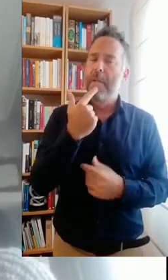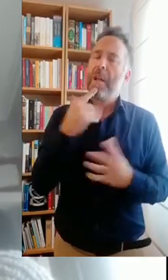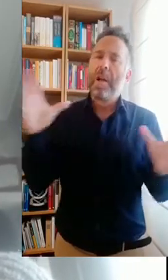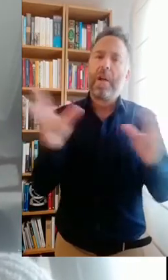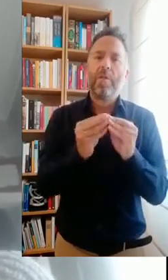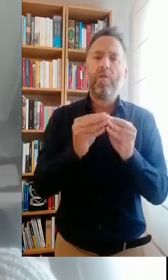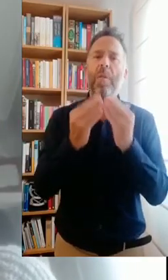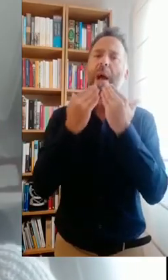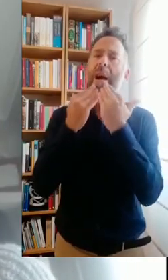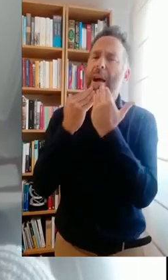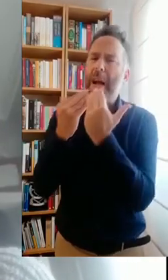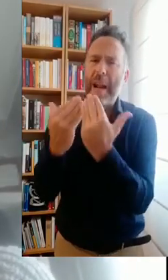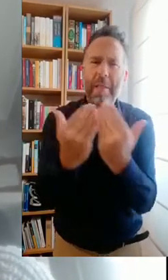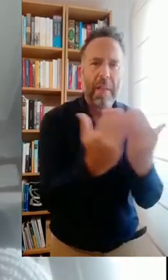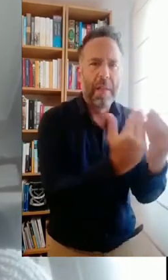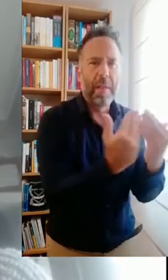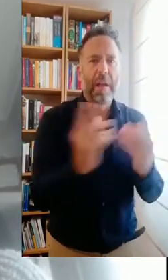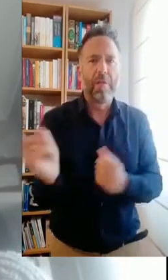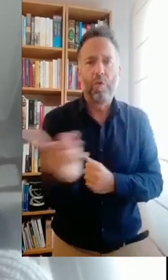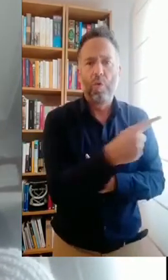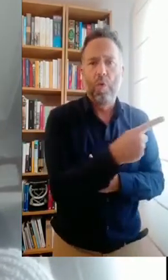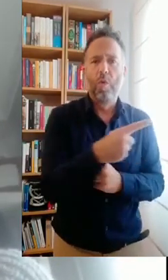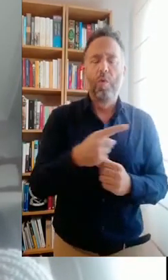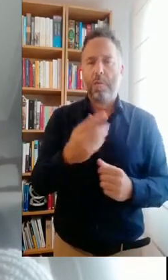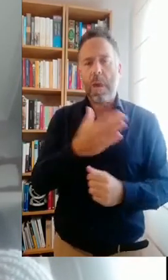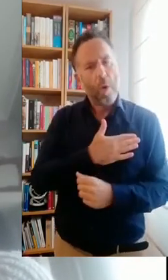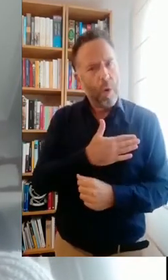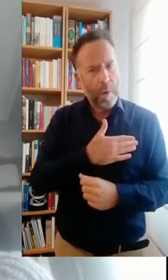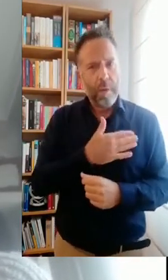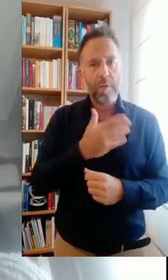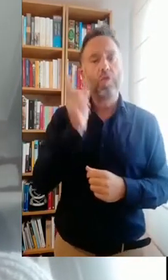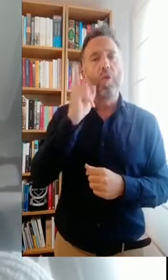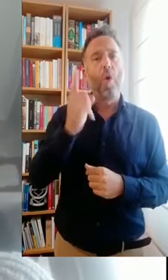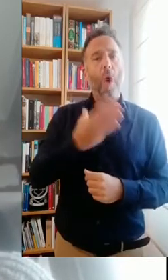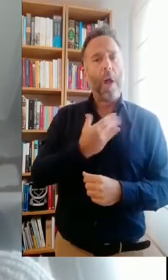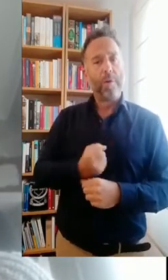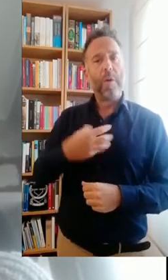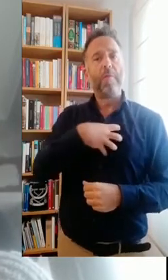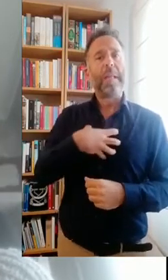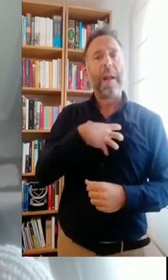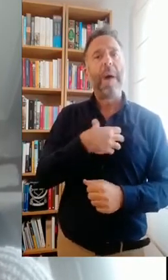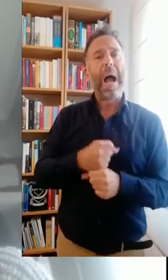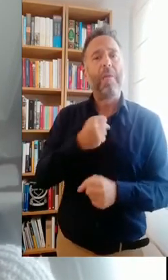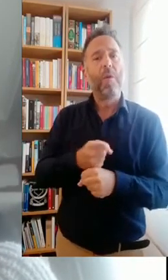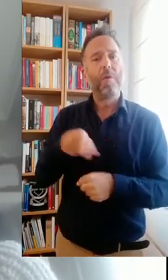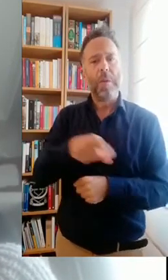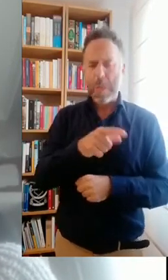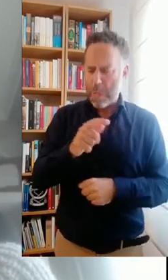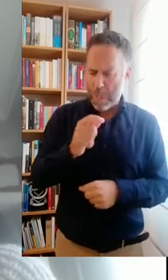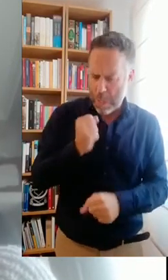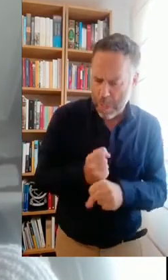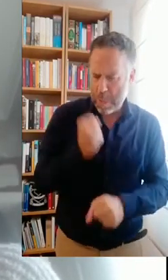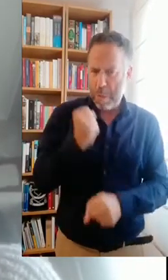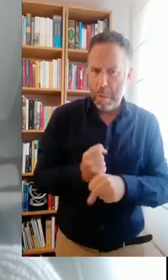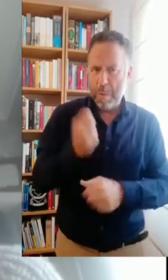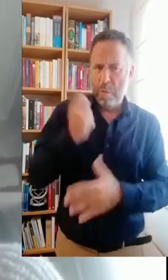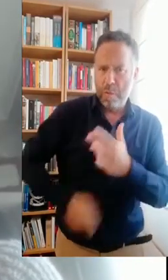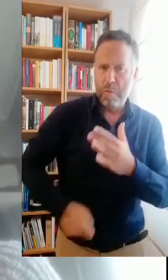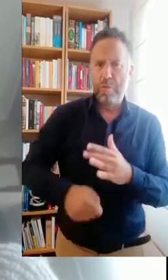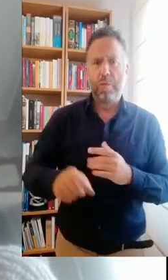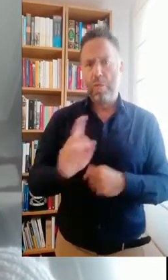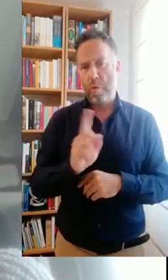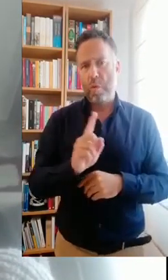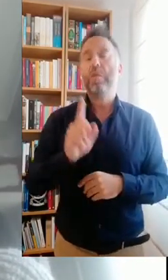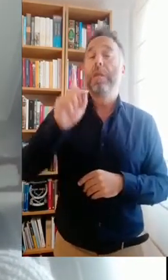agradecer de todo corazón, no solamente al personal municipal que están dejándose la piel